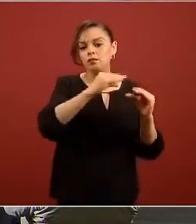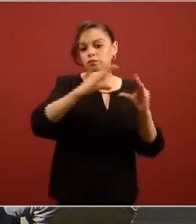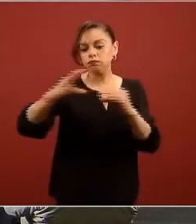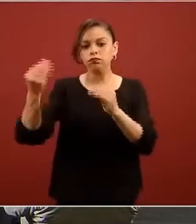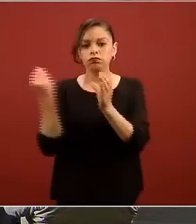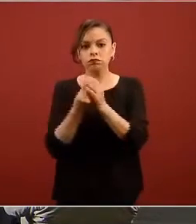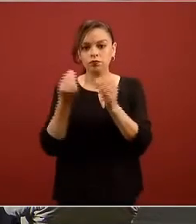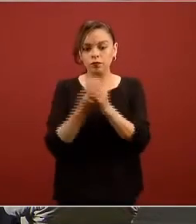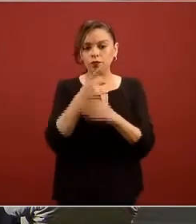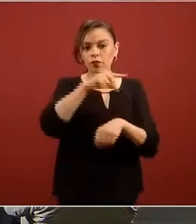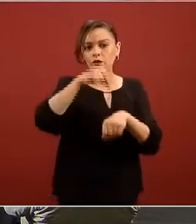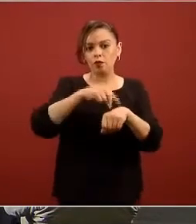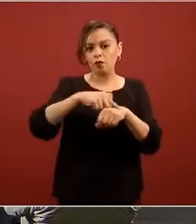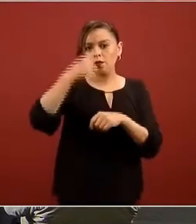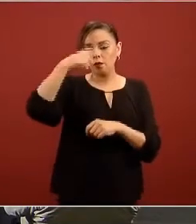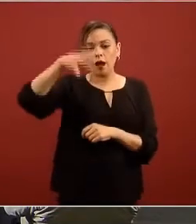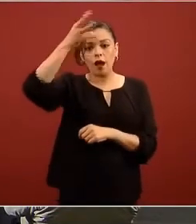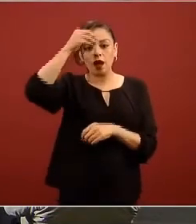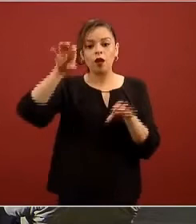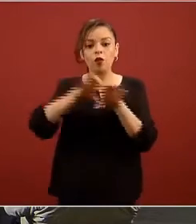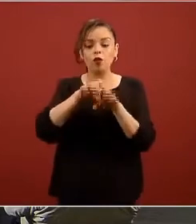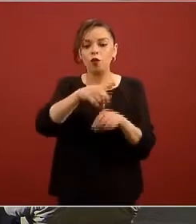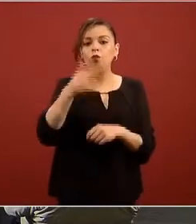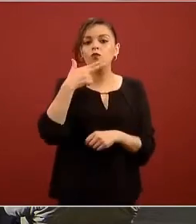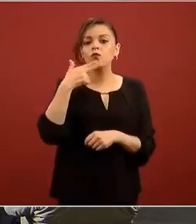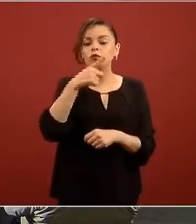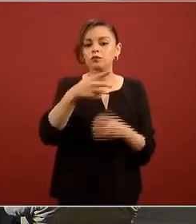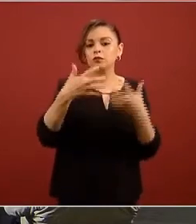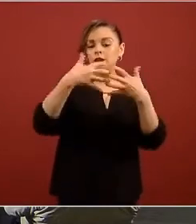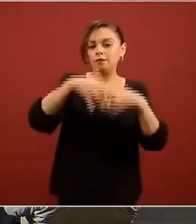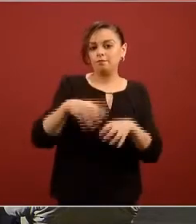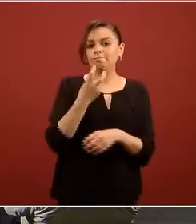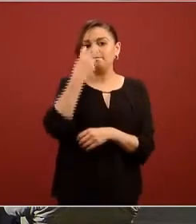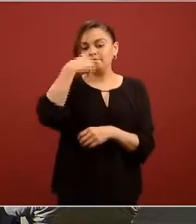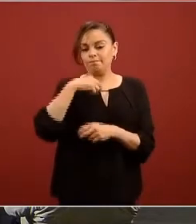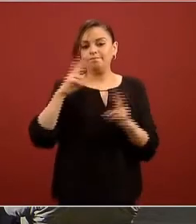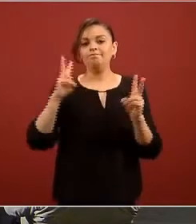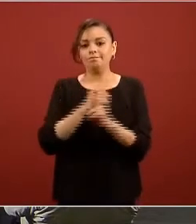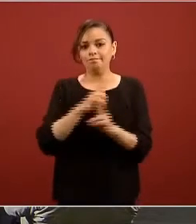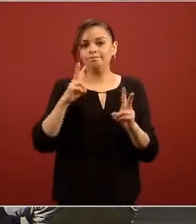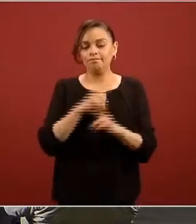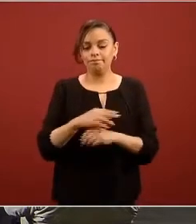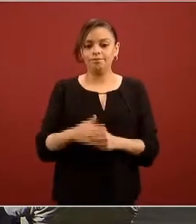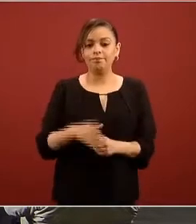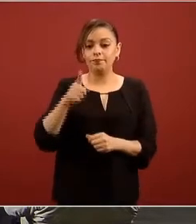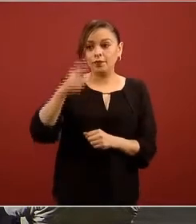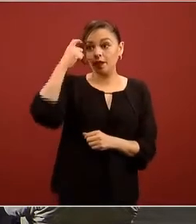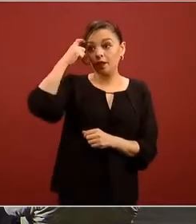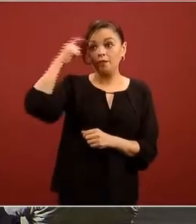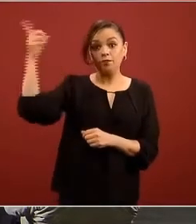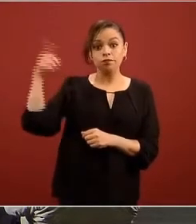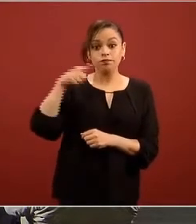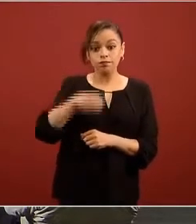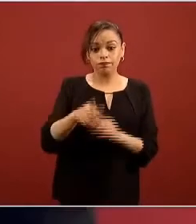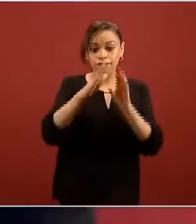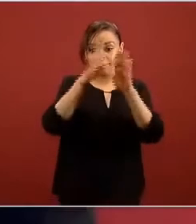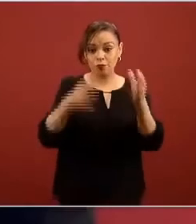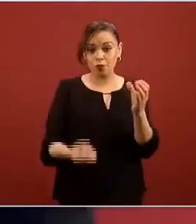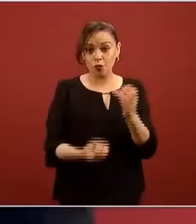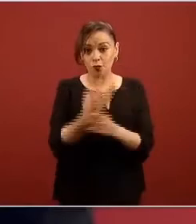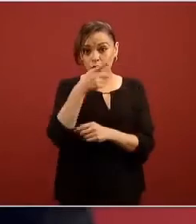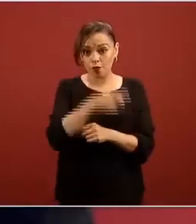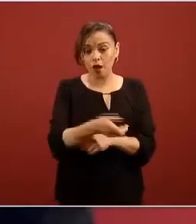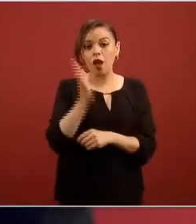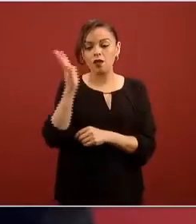como ustedes ven en este caso el prototipo ha sido ya aprobado en seres vivos en pulmones